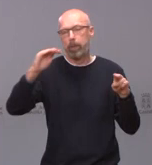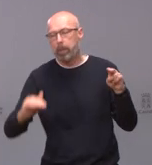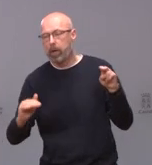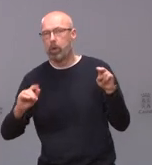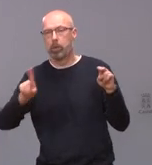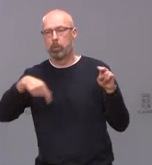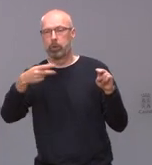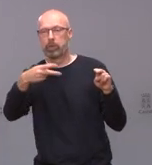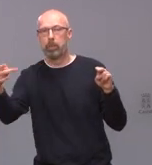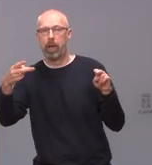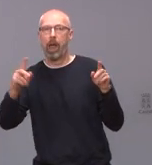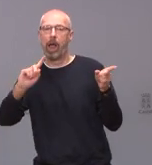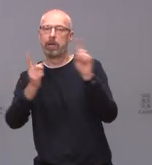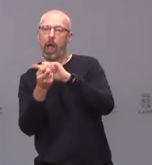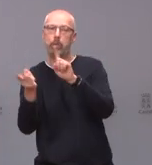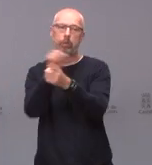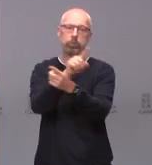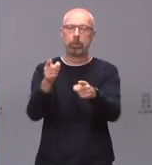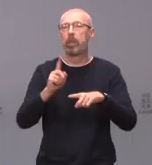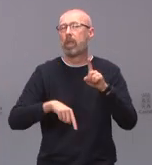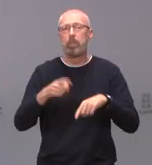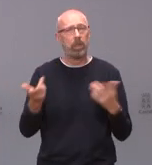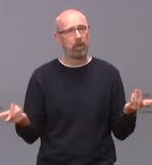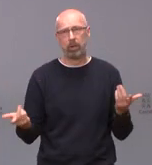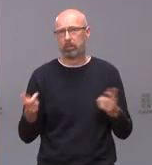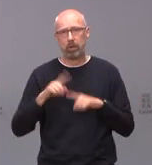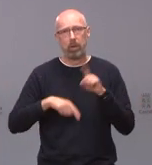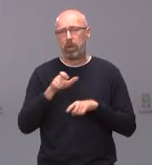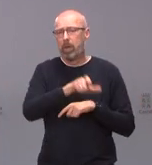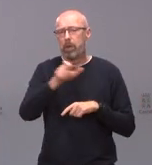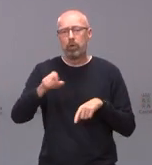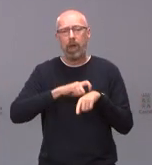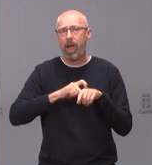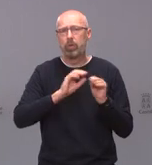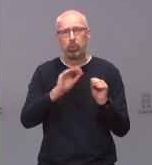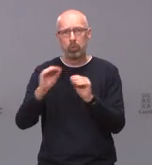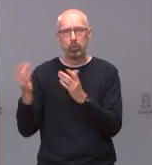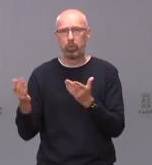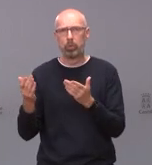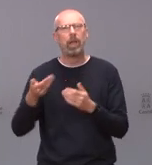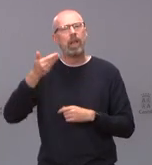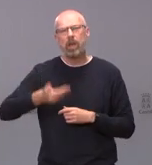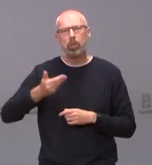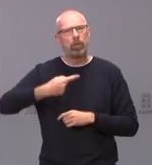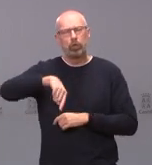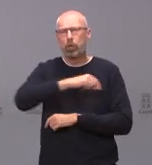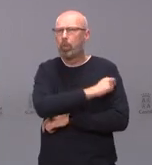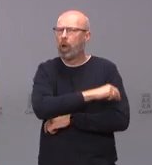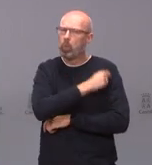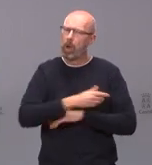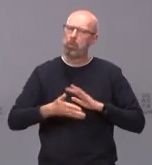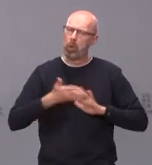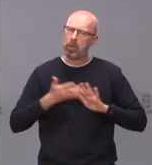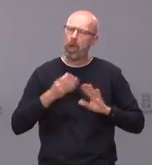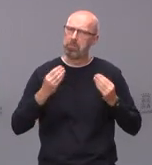dependiendo un poco del ritmo de vacunación lo que nos tiene que importar es estamos vacunando a buen ritmo si estamos vacunando más rápido que nadie y estamos